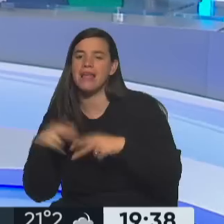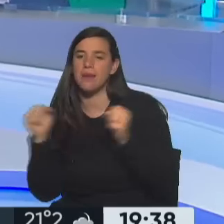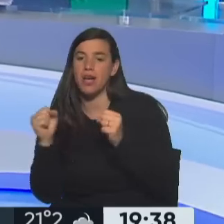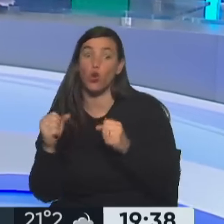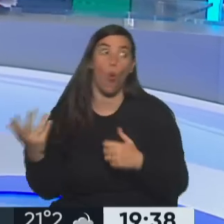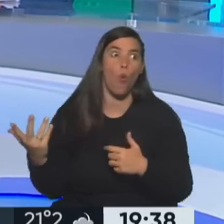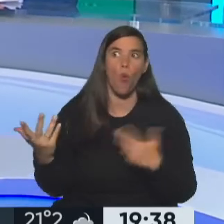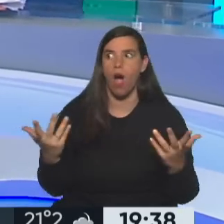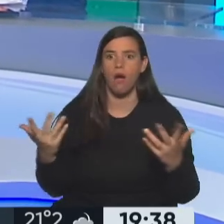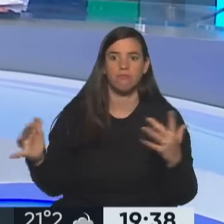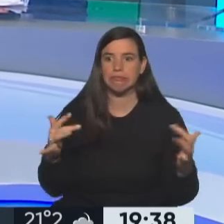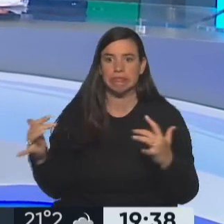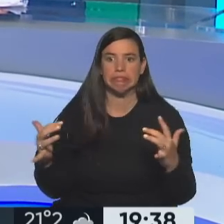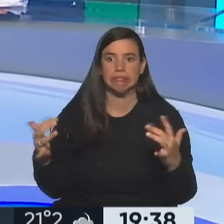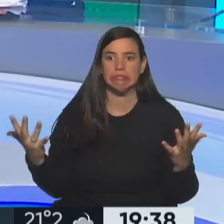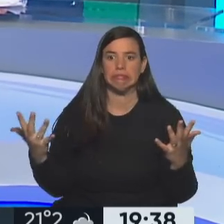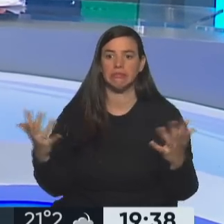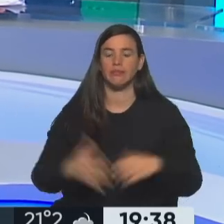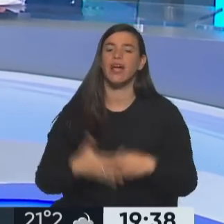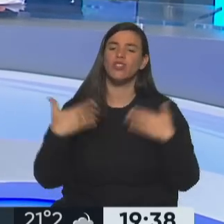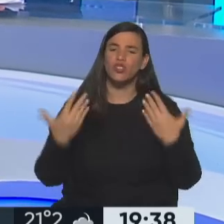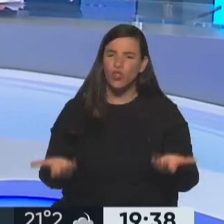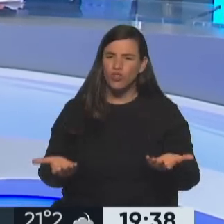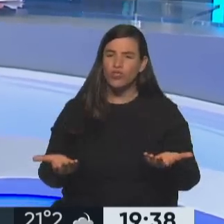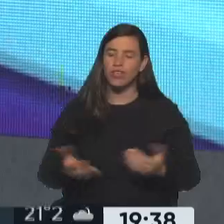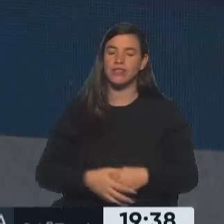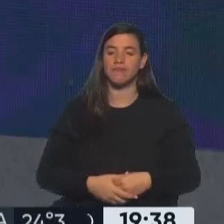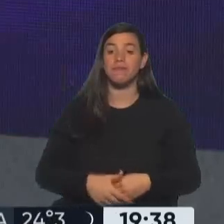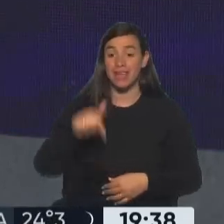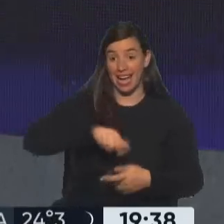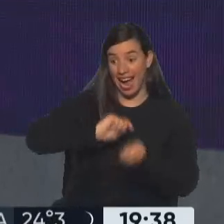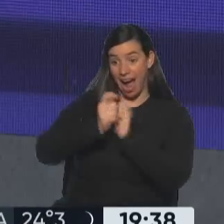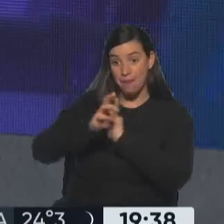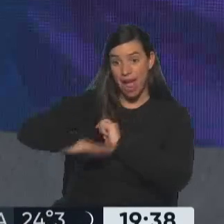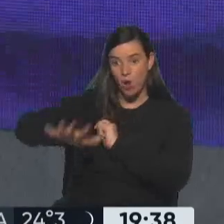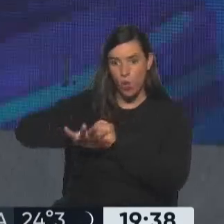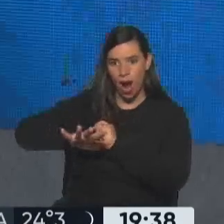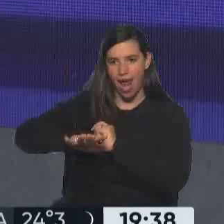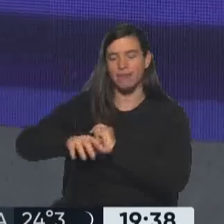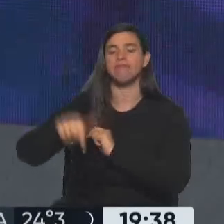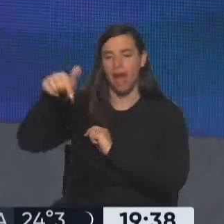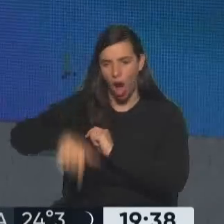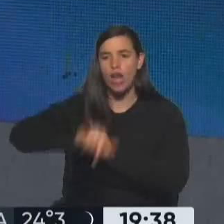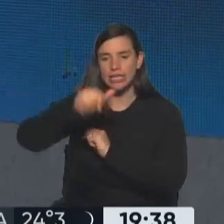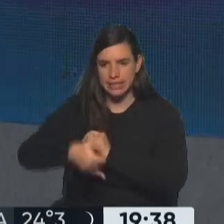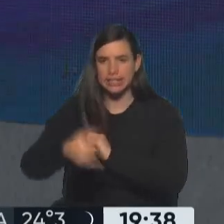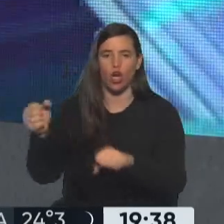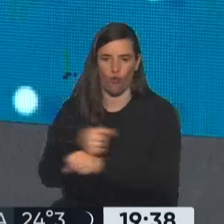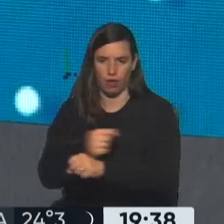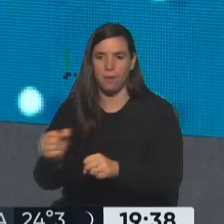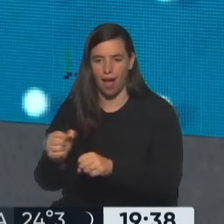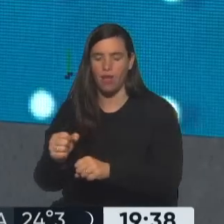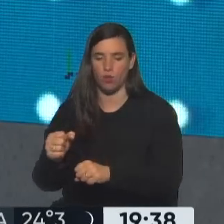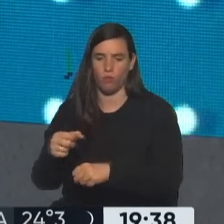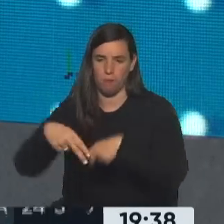E. Entonces. Bueno, la novedad es que además de cambiar el lugar, ahora va a hablar ella, va a hablar Cristina, ese mismo Ahí lo leí